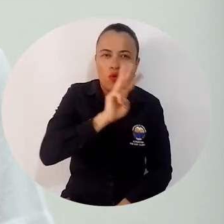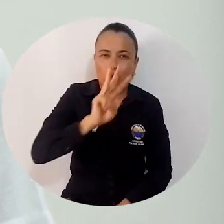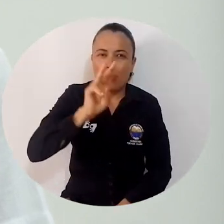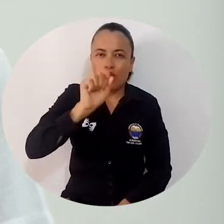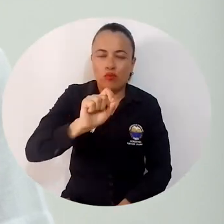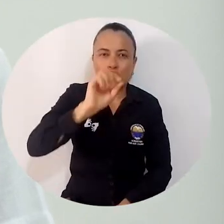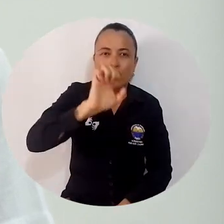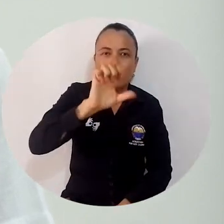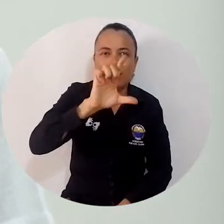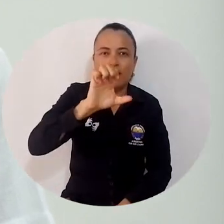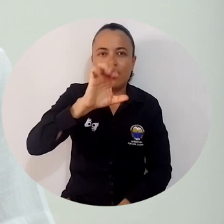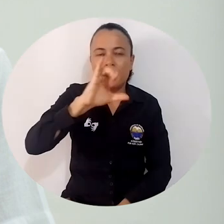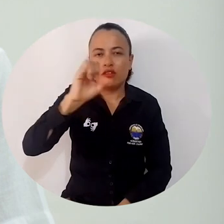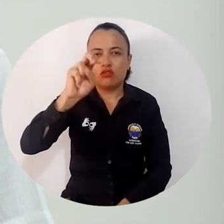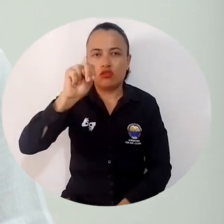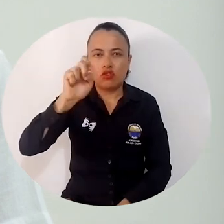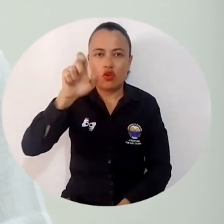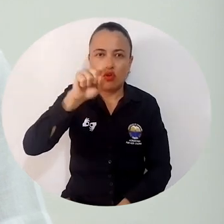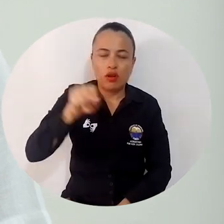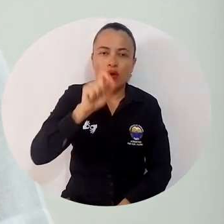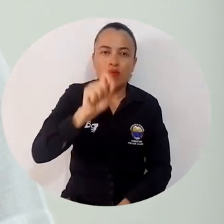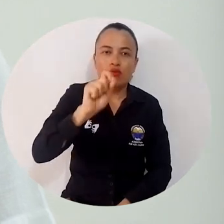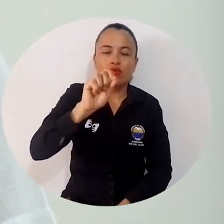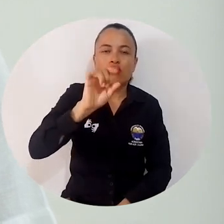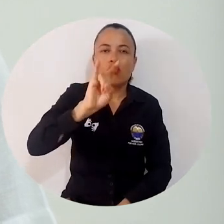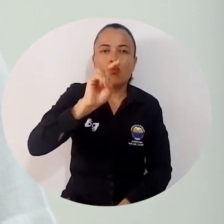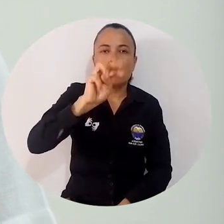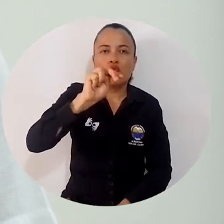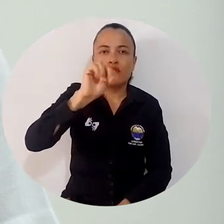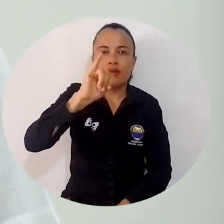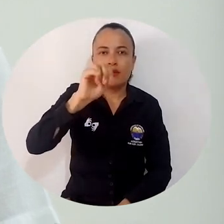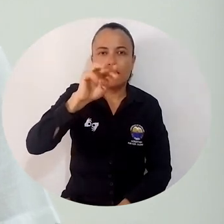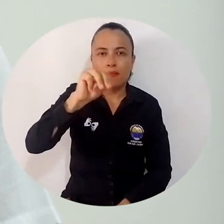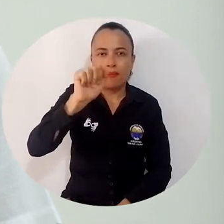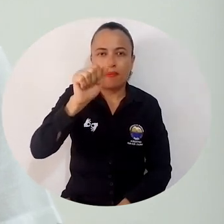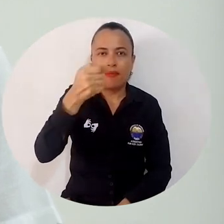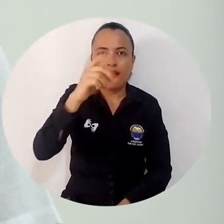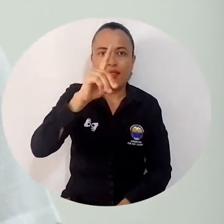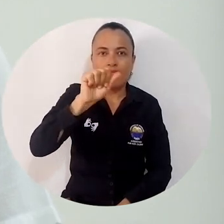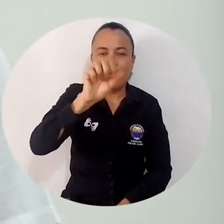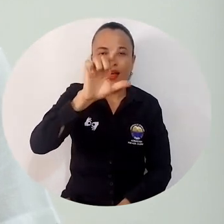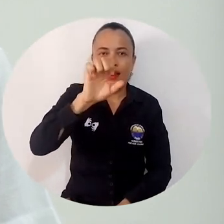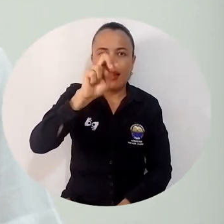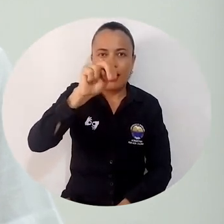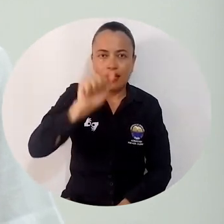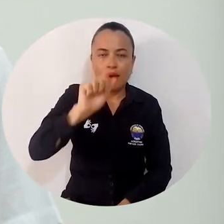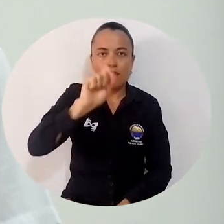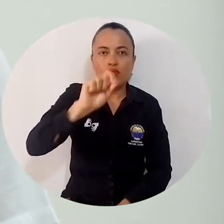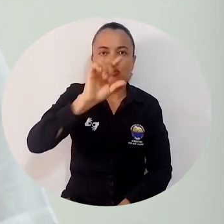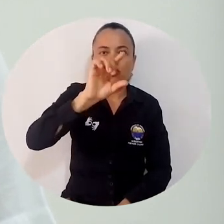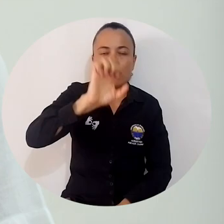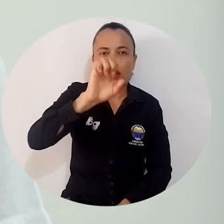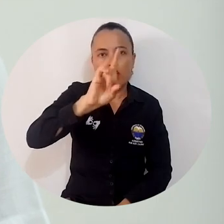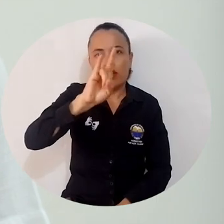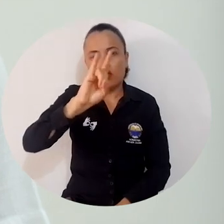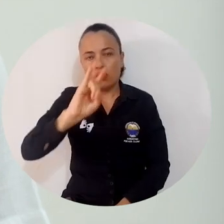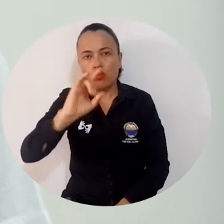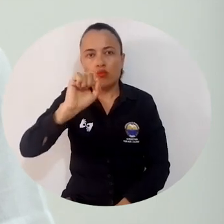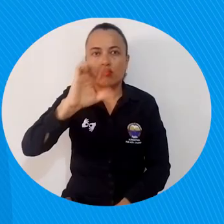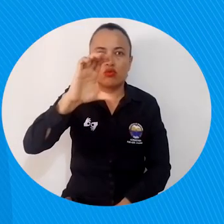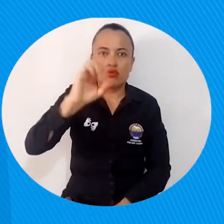.unimagdalena.edu.co Ahí se informarán de las dos circulares, tanto la número 6 como la número 7.